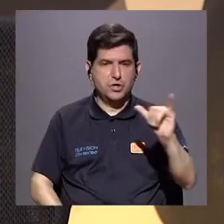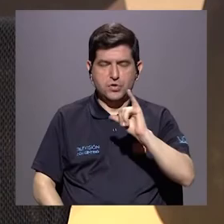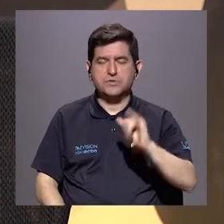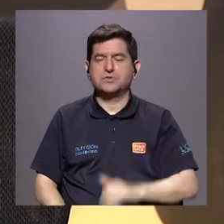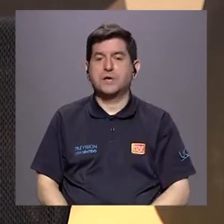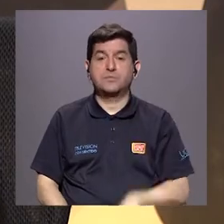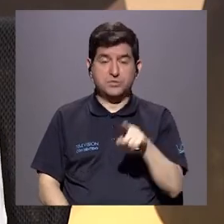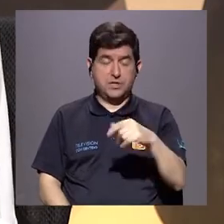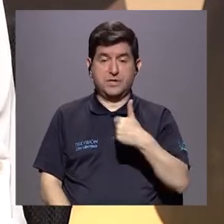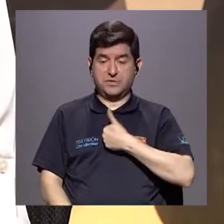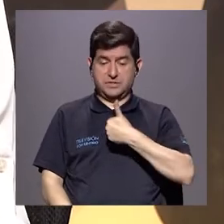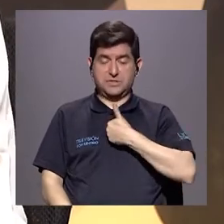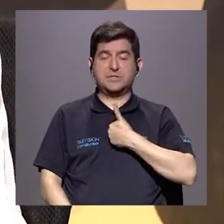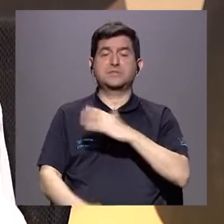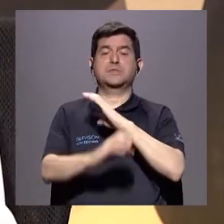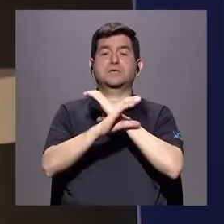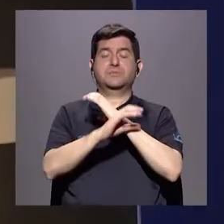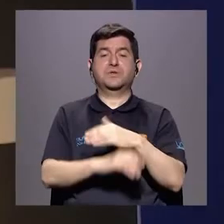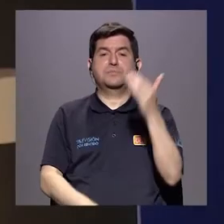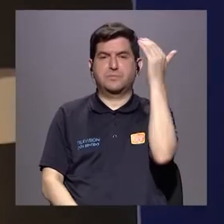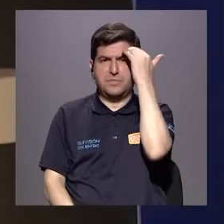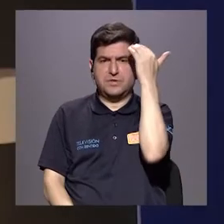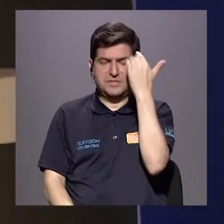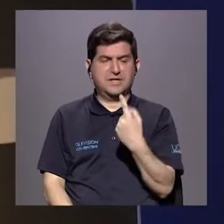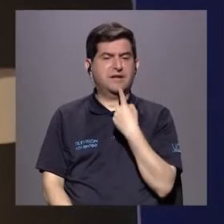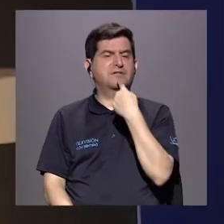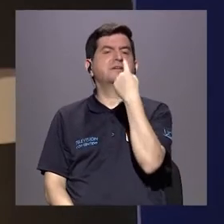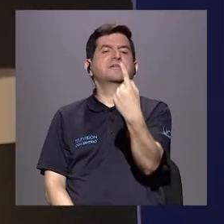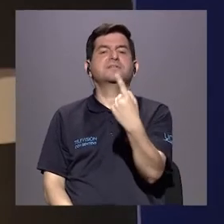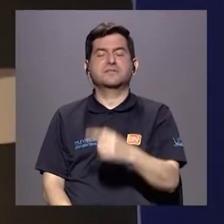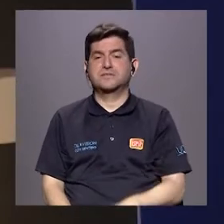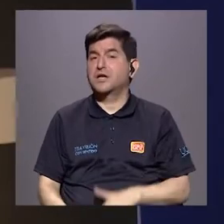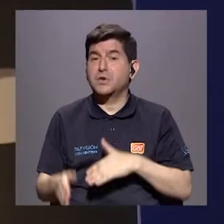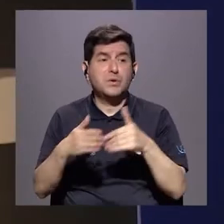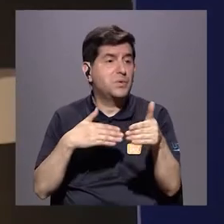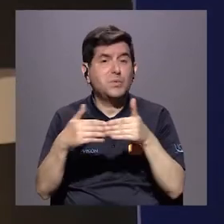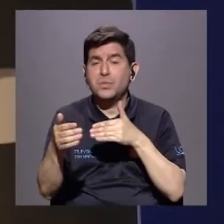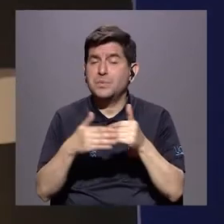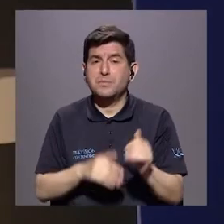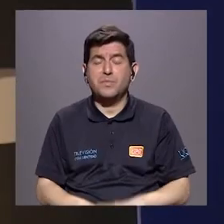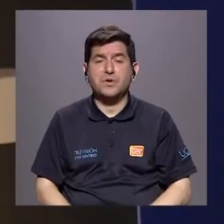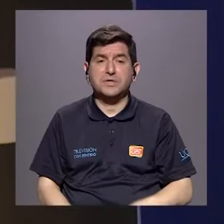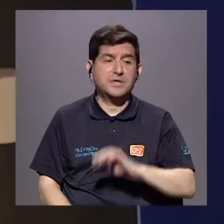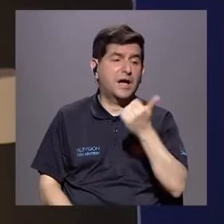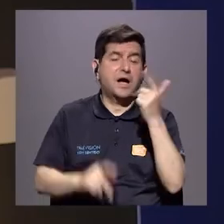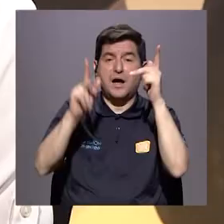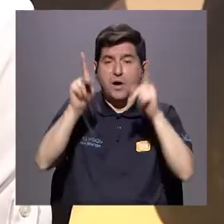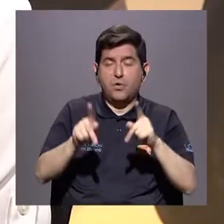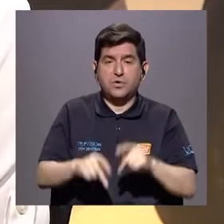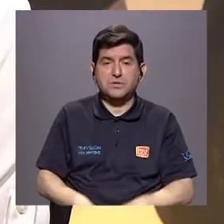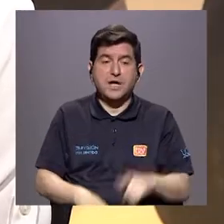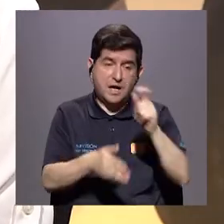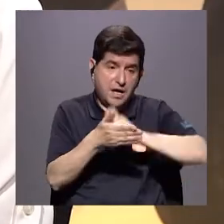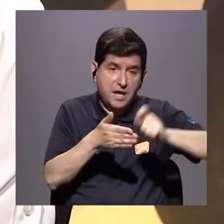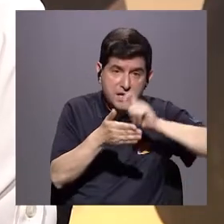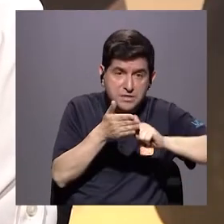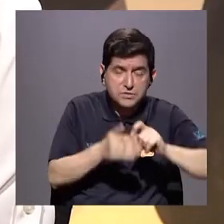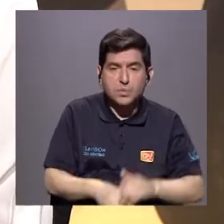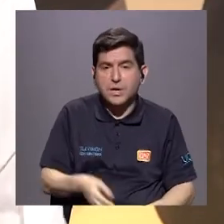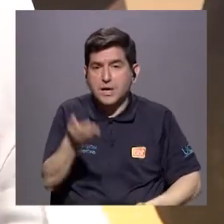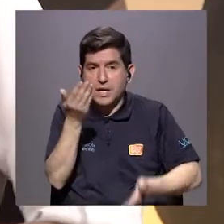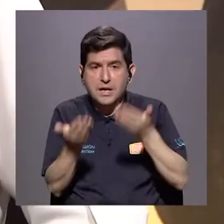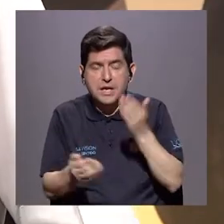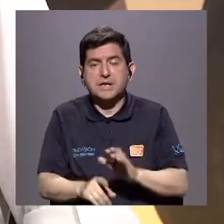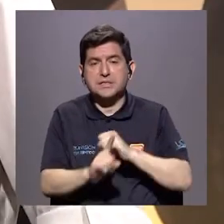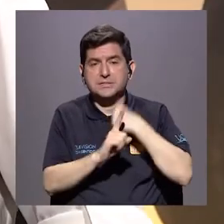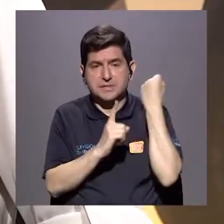se sepan autocuidar y para que sepan decir, aunque sea a alguien externo, por ejemplo en la escuela, cuando están